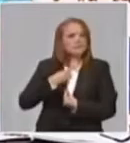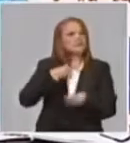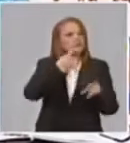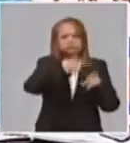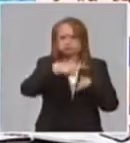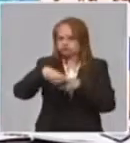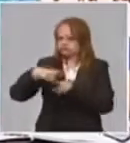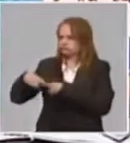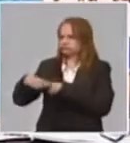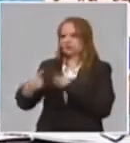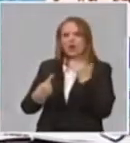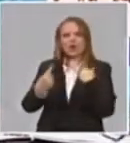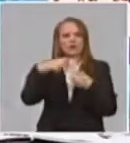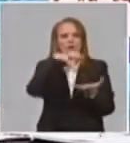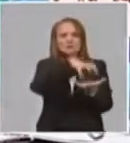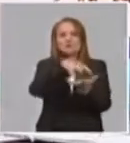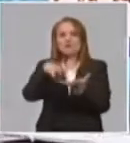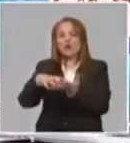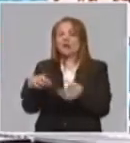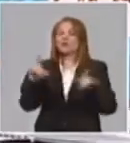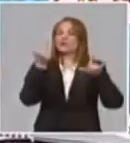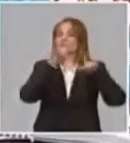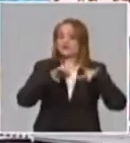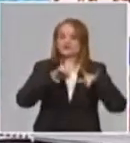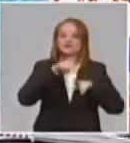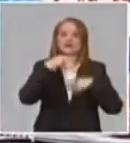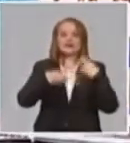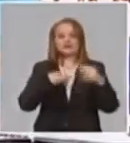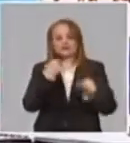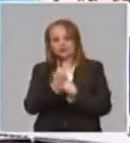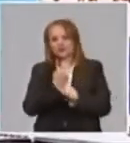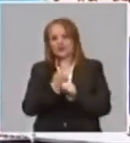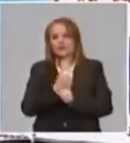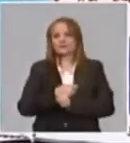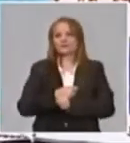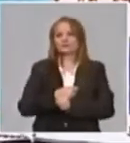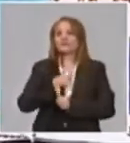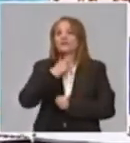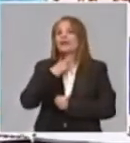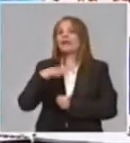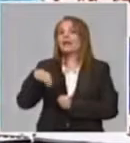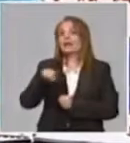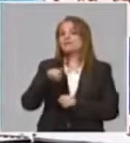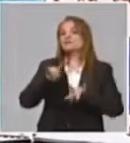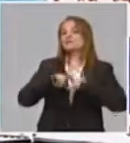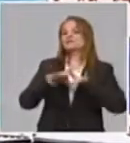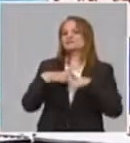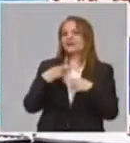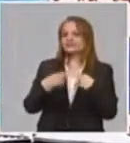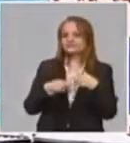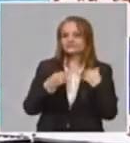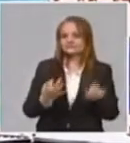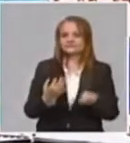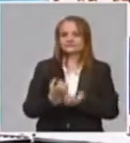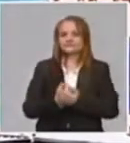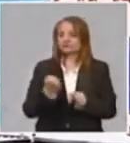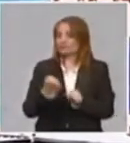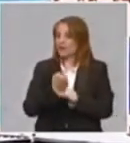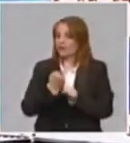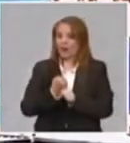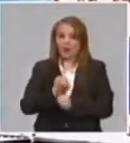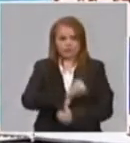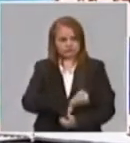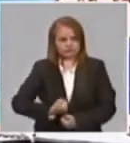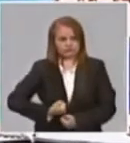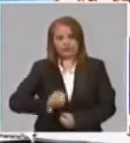muchos centros, muchas universidades participando. Y ahí voy. ¿Qué hacemos desde la universidad? Una labor incumiable, las